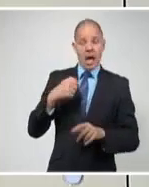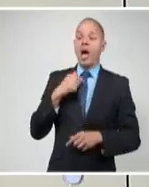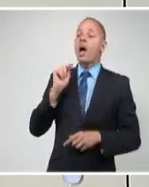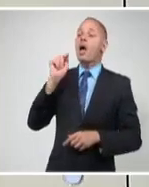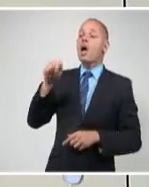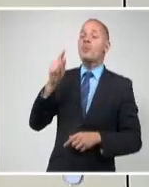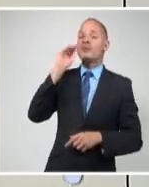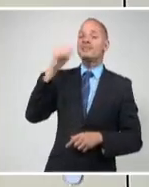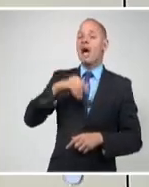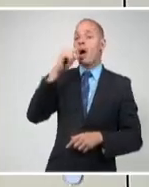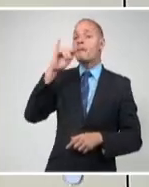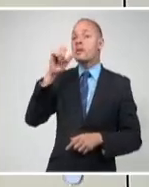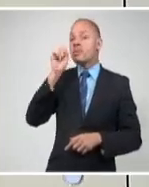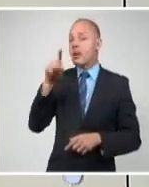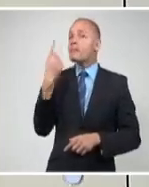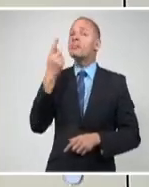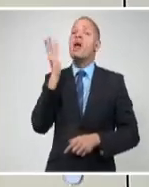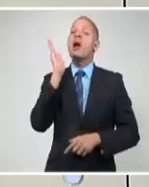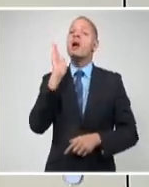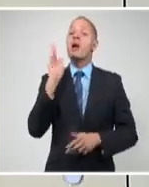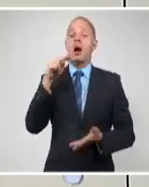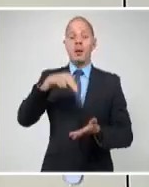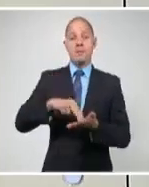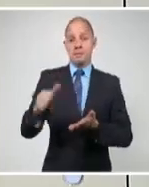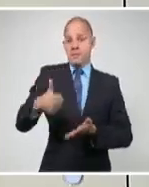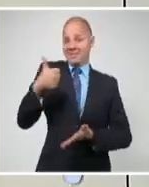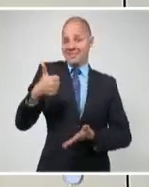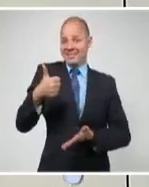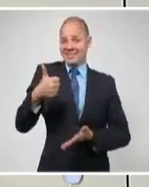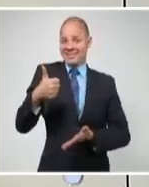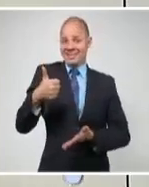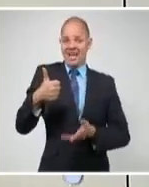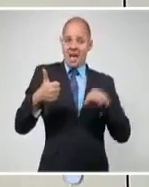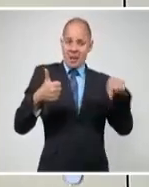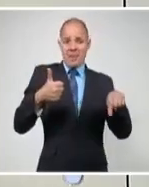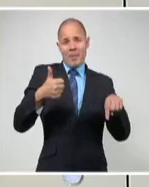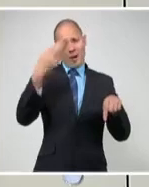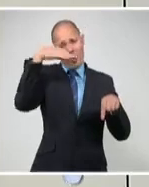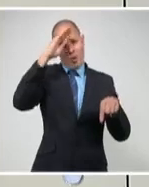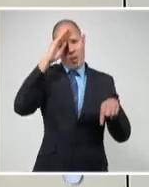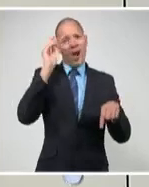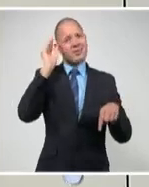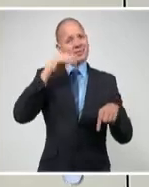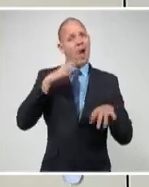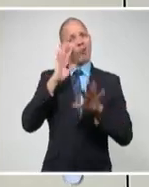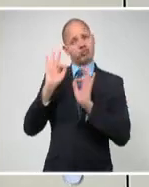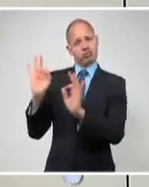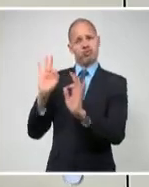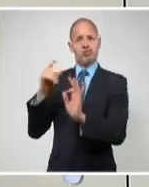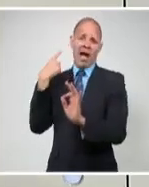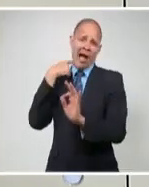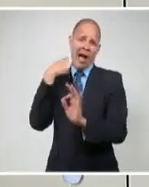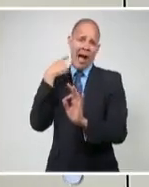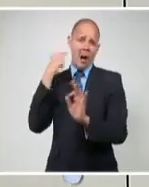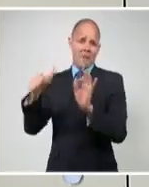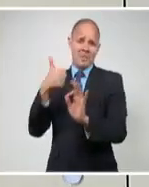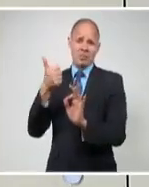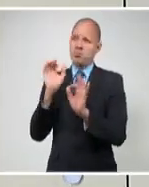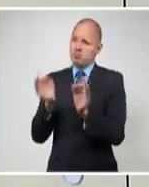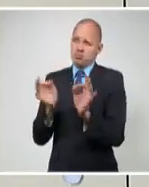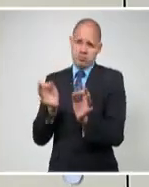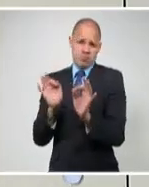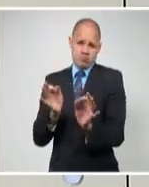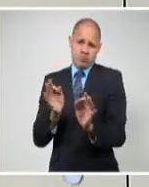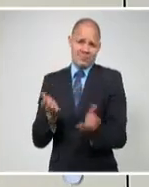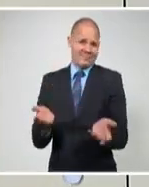presidente estadounidense innovando en cómo acabar más rápido con la revolución cubana. Entonces, en cuatro años se aplican casi 240